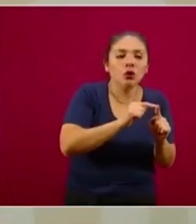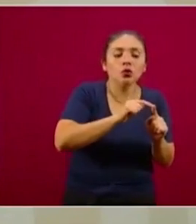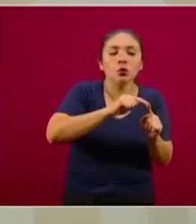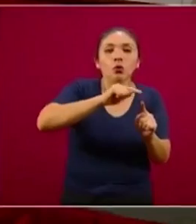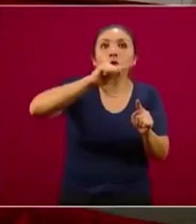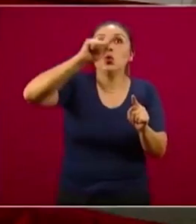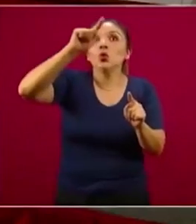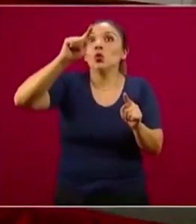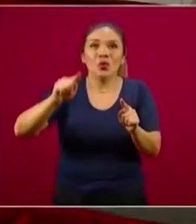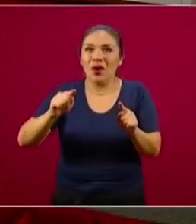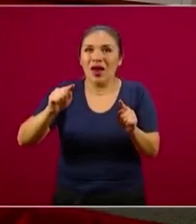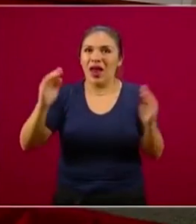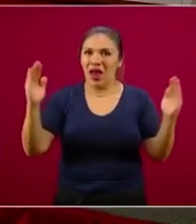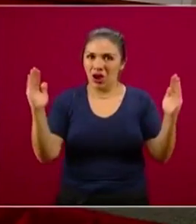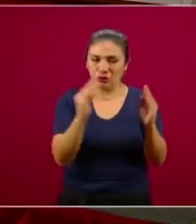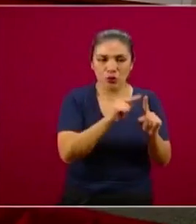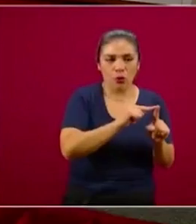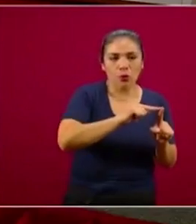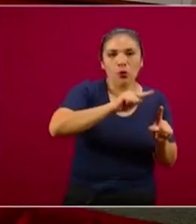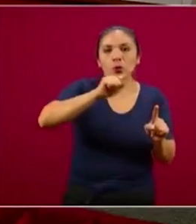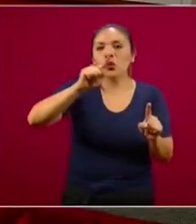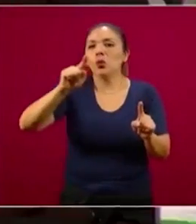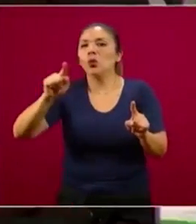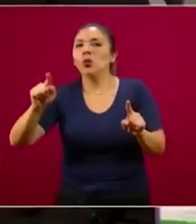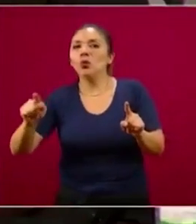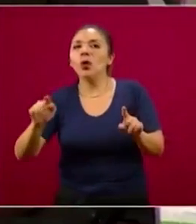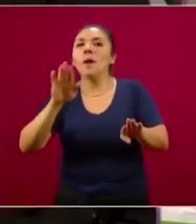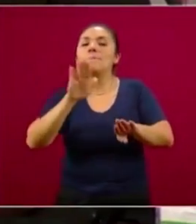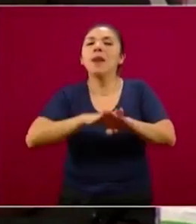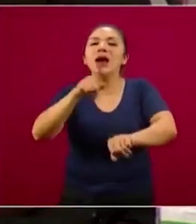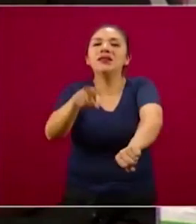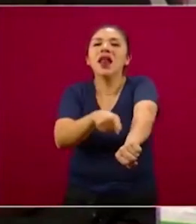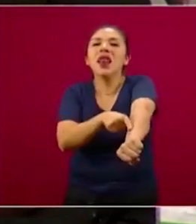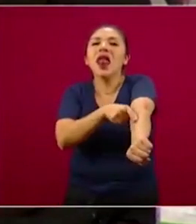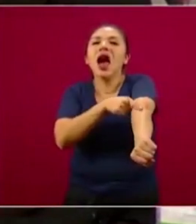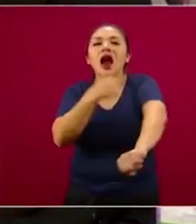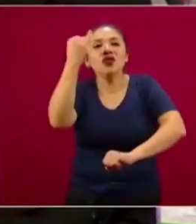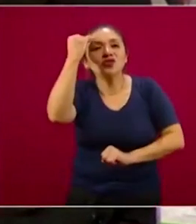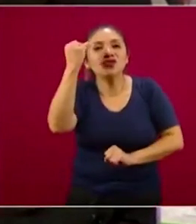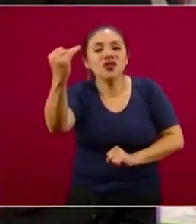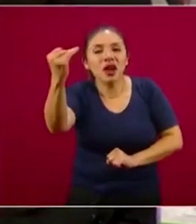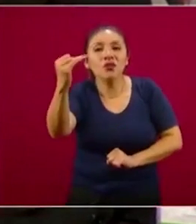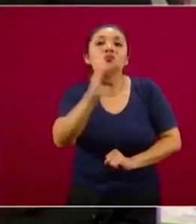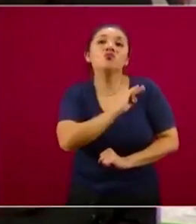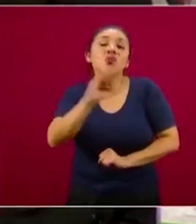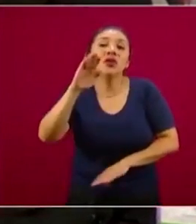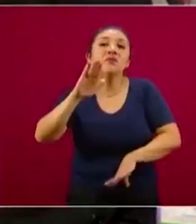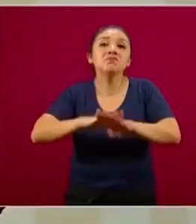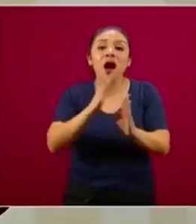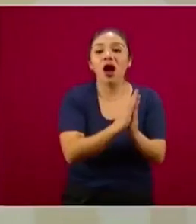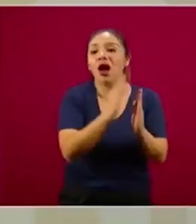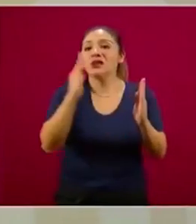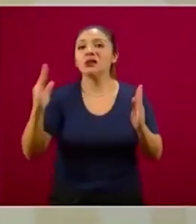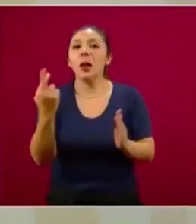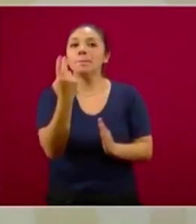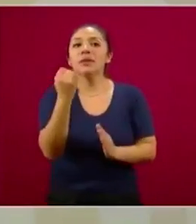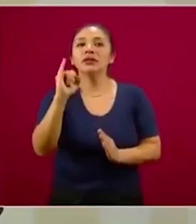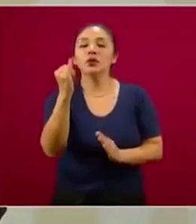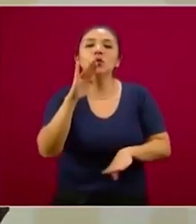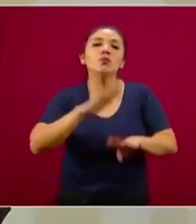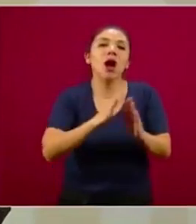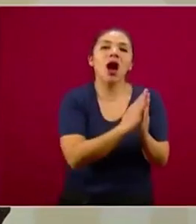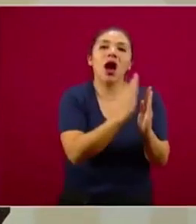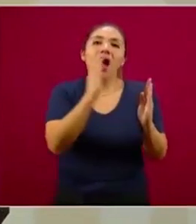entonces posiblemente el 95 por ciento de los casos se van a completar más allá del 25 de junio. Esto desafortunadamente así